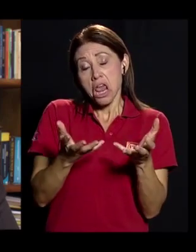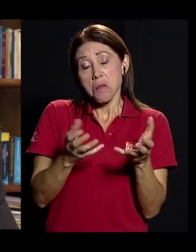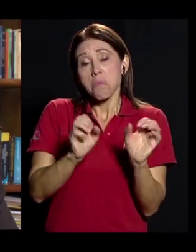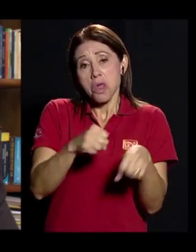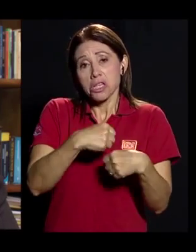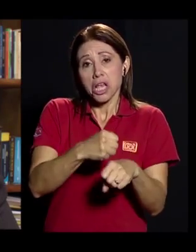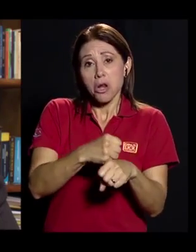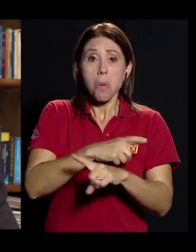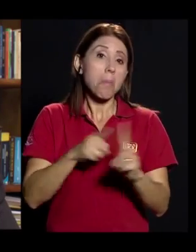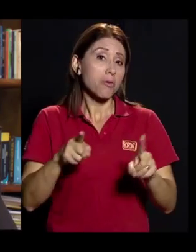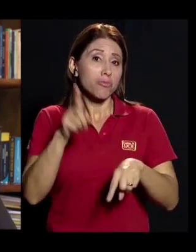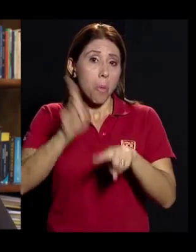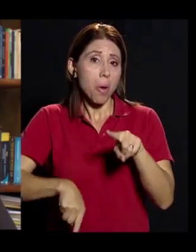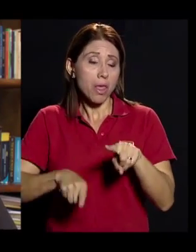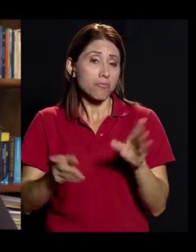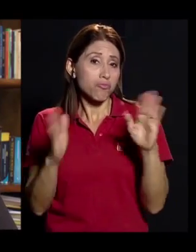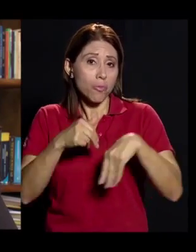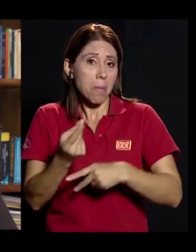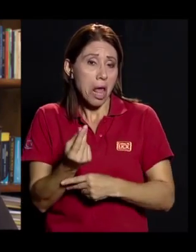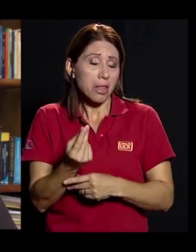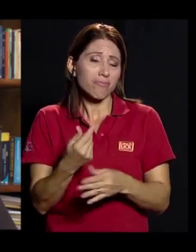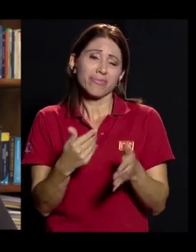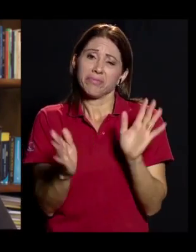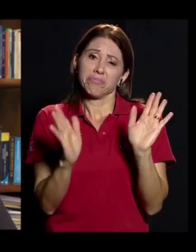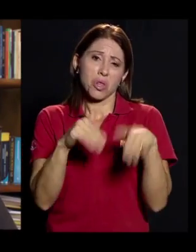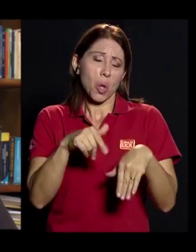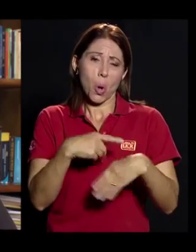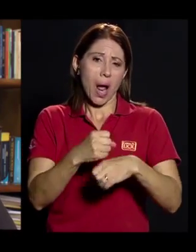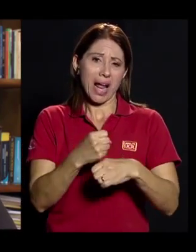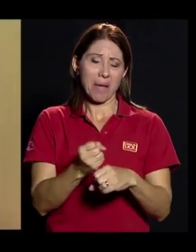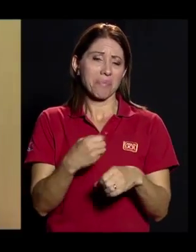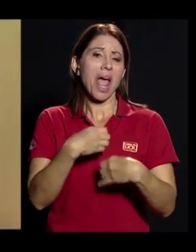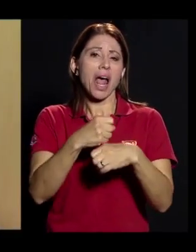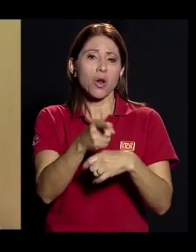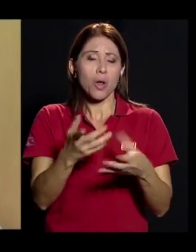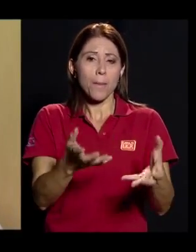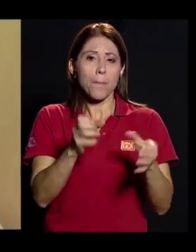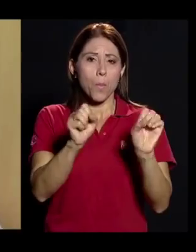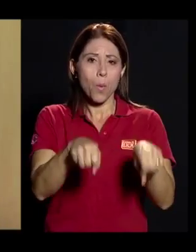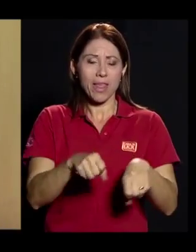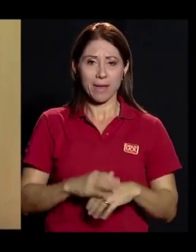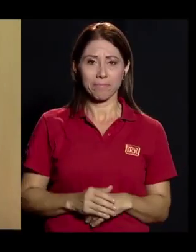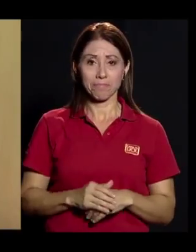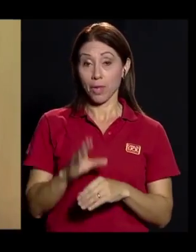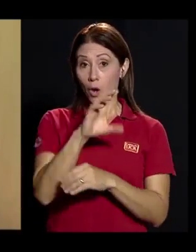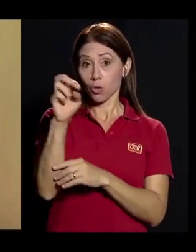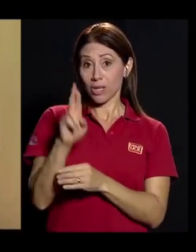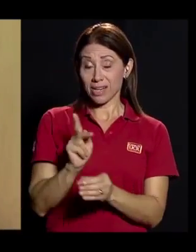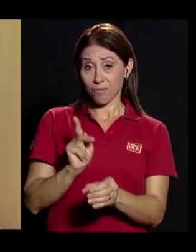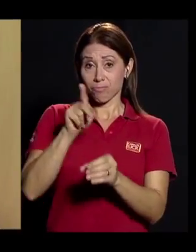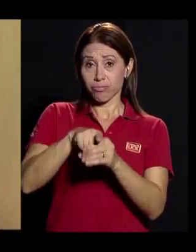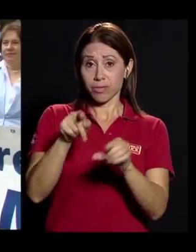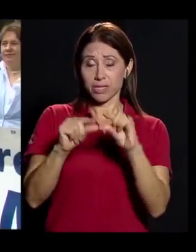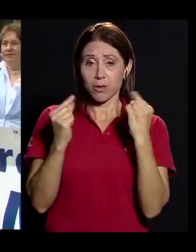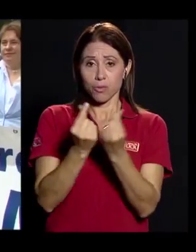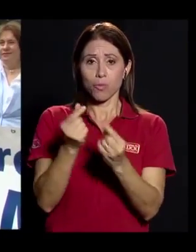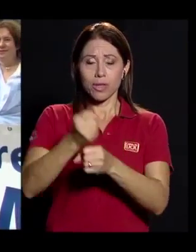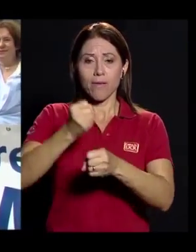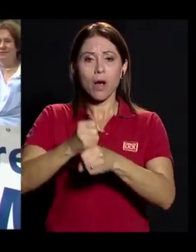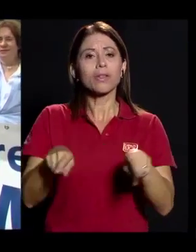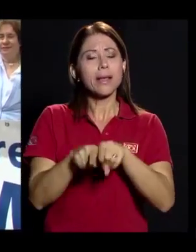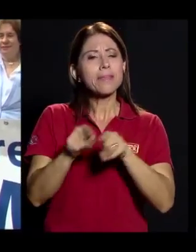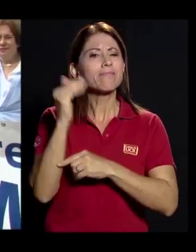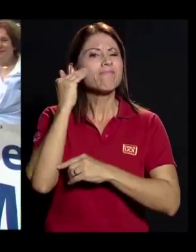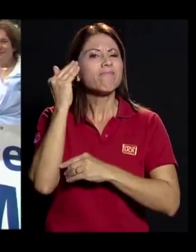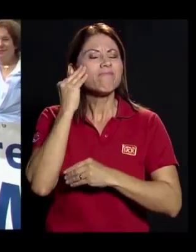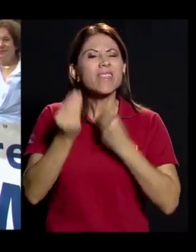lo hace, si no puede o no tiene plata, pues no lo haga, haga lo que pueda. La participación de Costa Rica en este grupo de trabajo también le